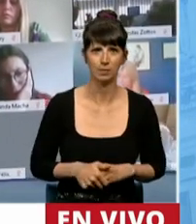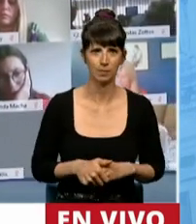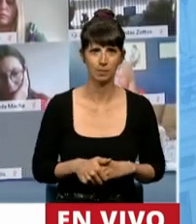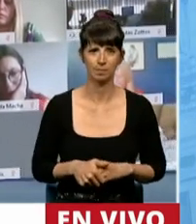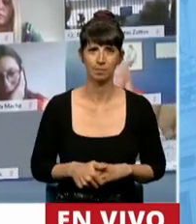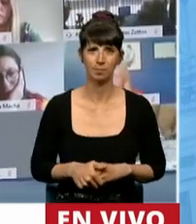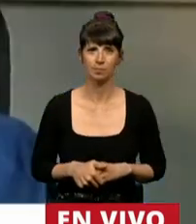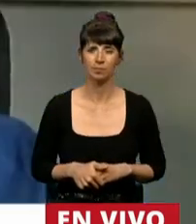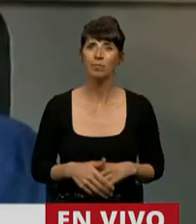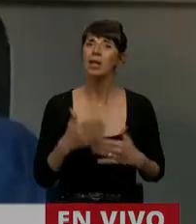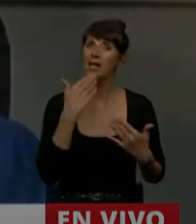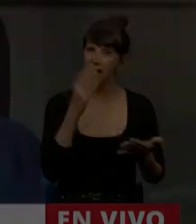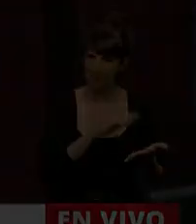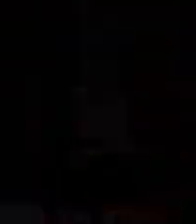Gracias, diputado Alderete.